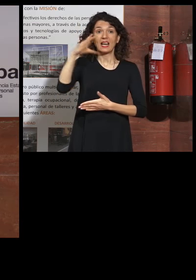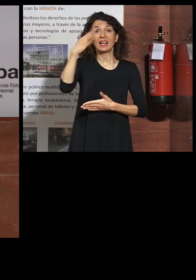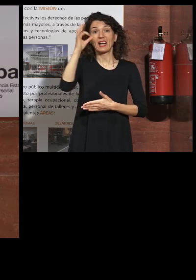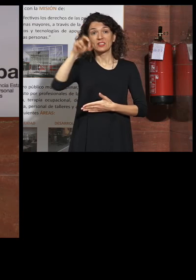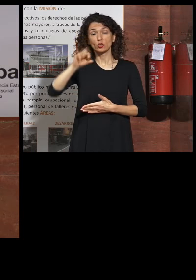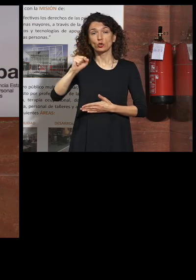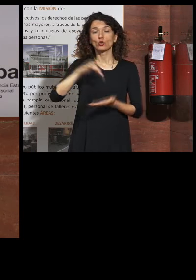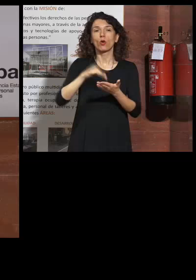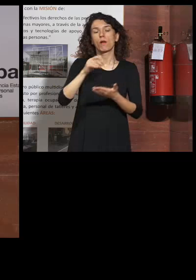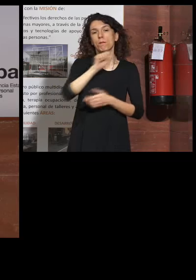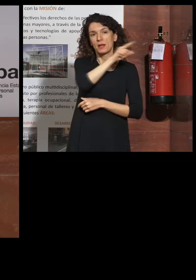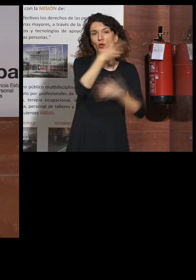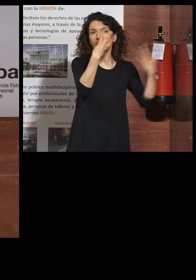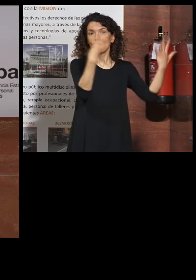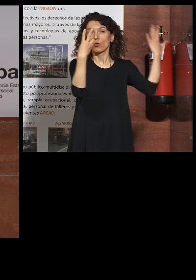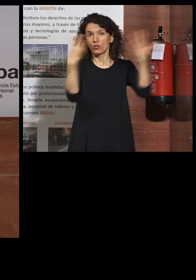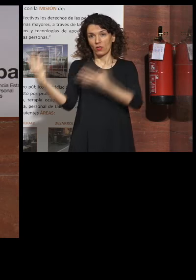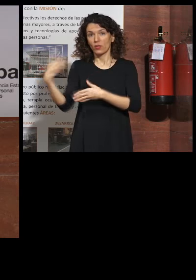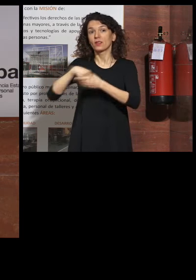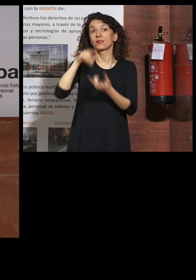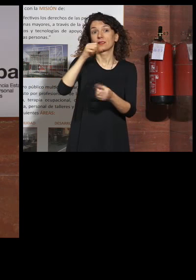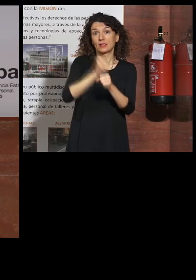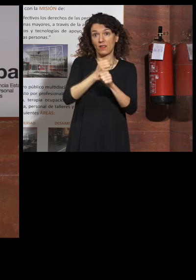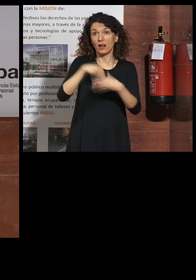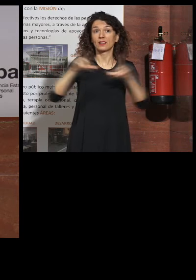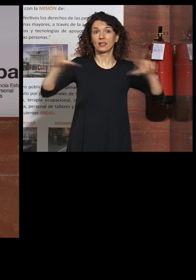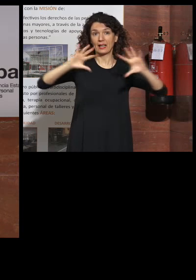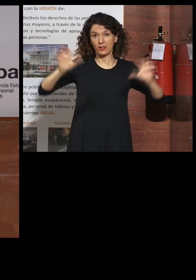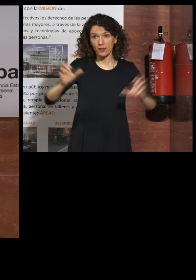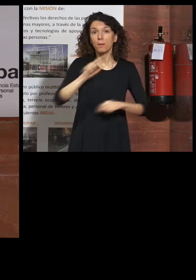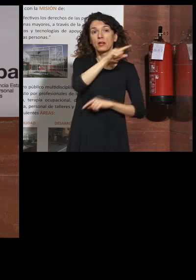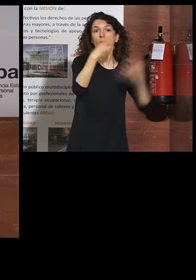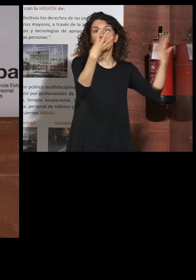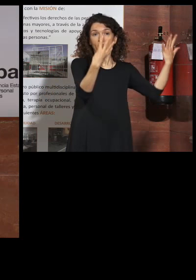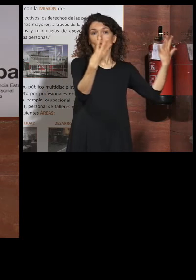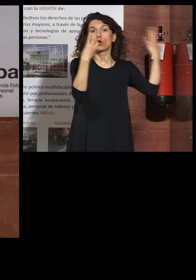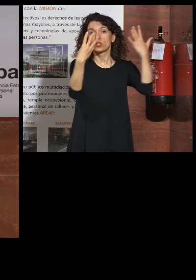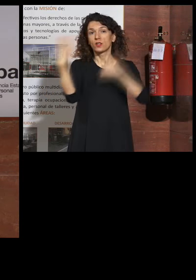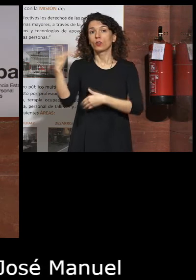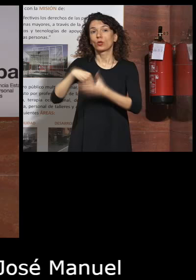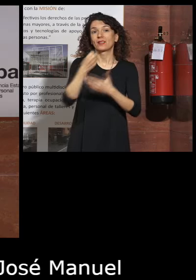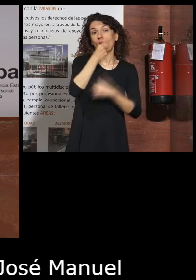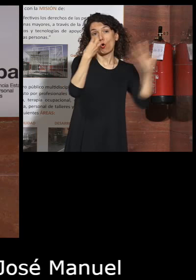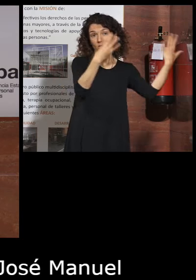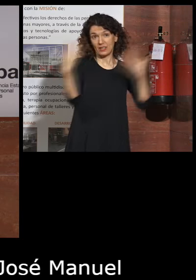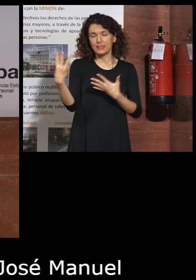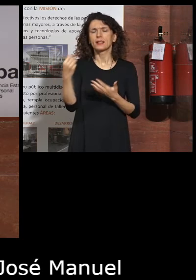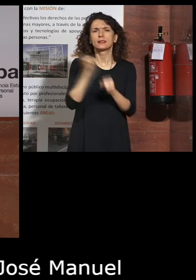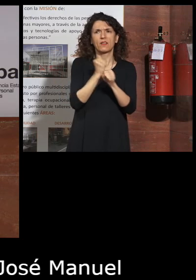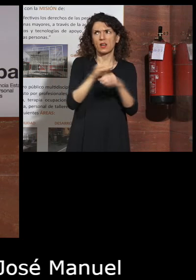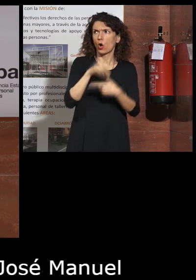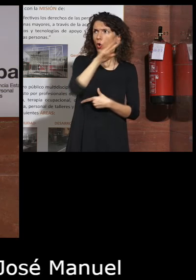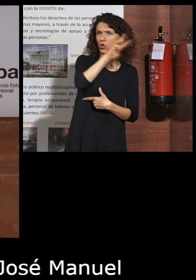y colabora en los servicios informáticos de radiocadena española entre el 84 y el 87 ha trabajado en muchos medios desde el